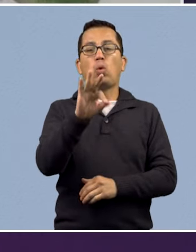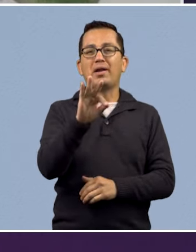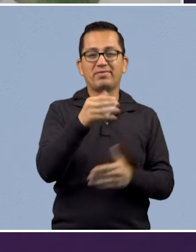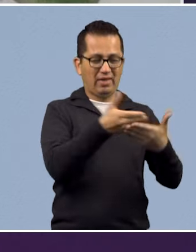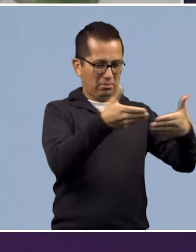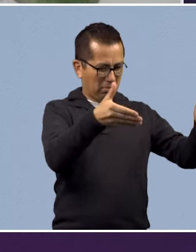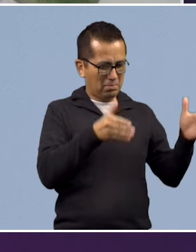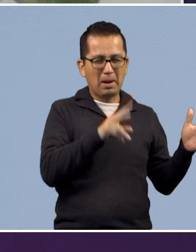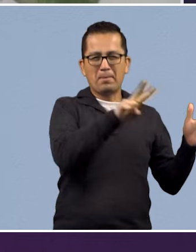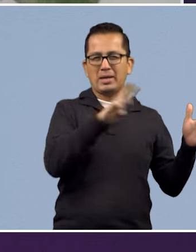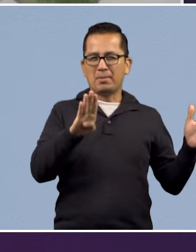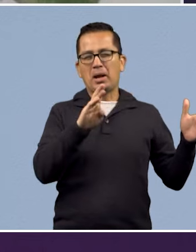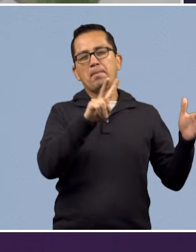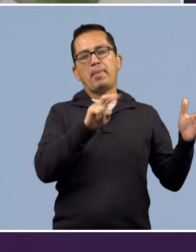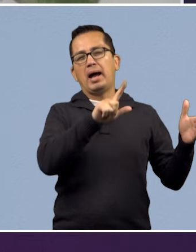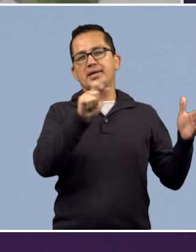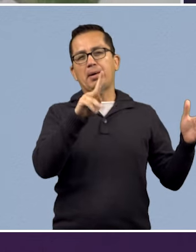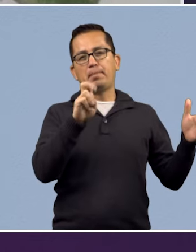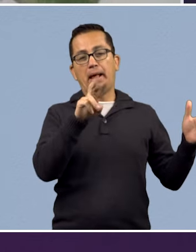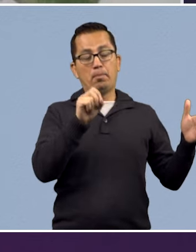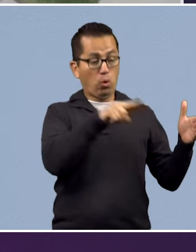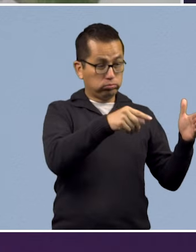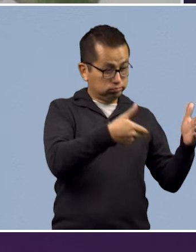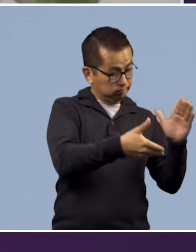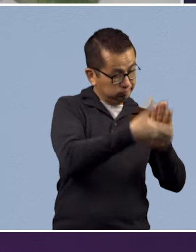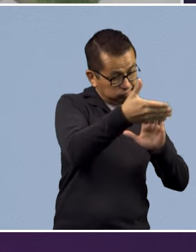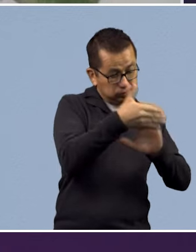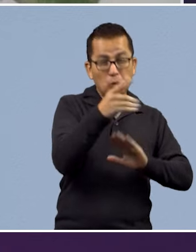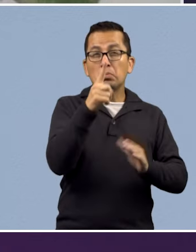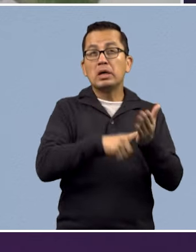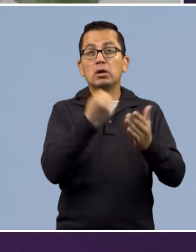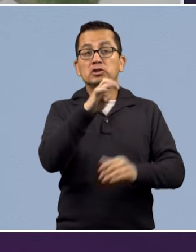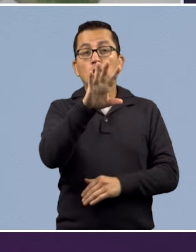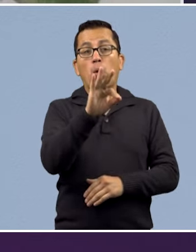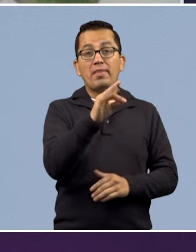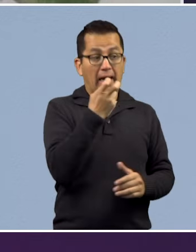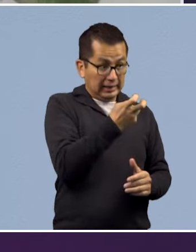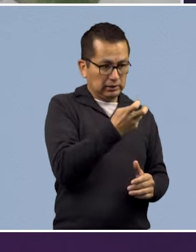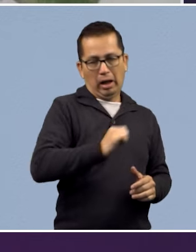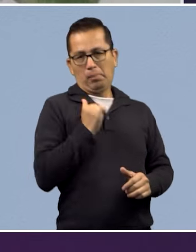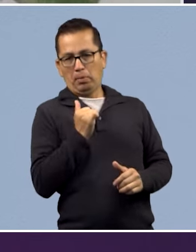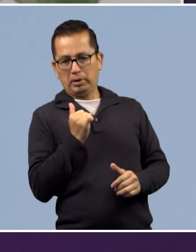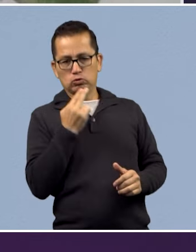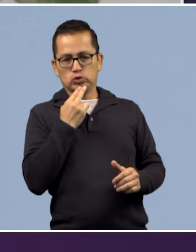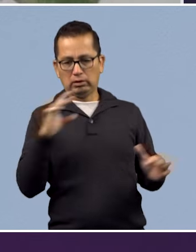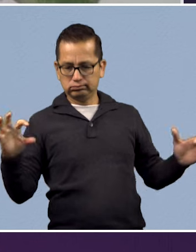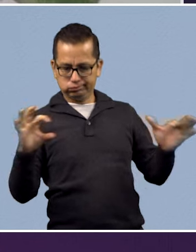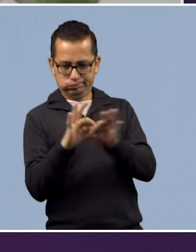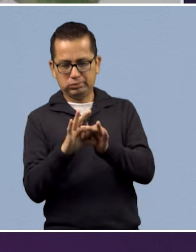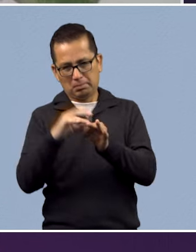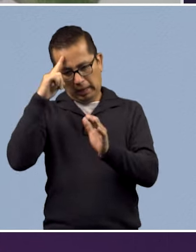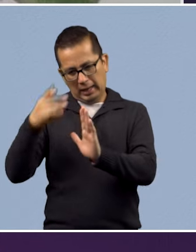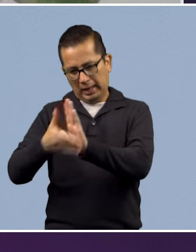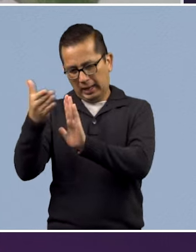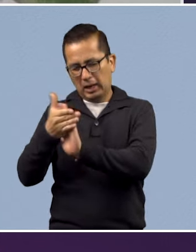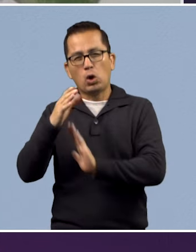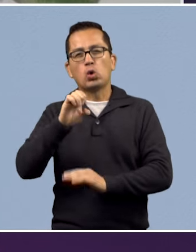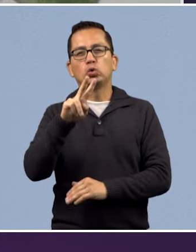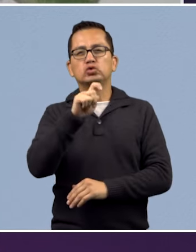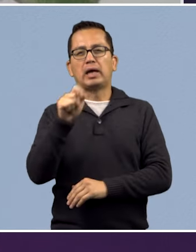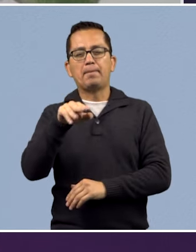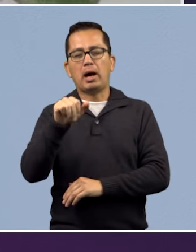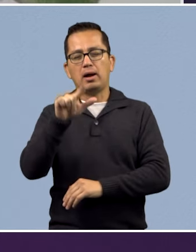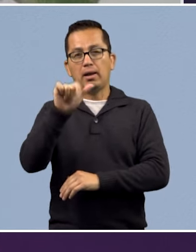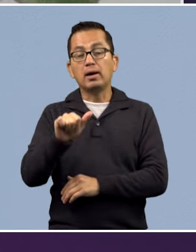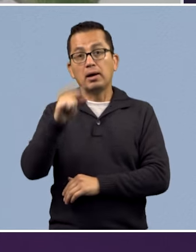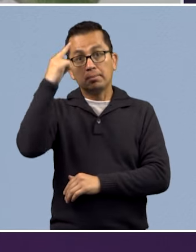cuarentas. La presa de Valle de Bravo fue terminada en la década de los cuarentas. Y, bueno, pues cuando se hizo el sistema Kutzamala, se aprovechó